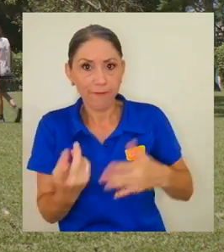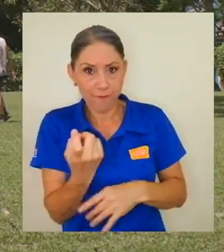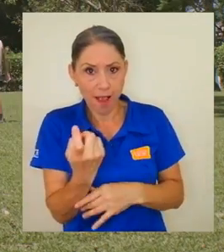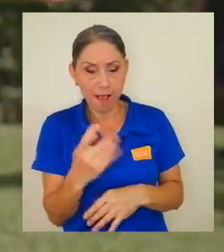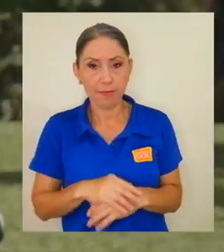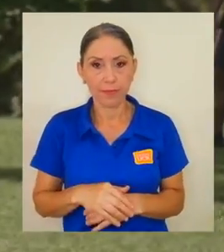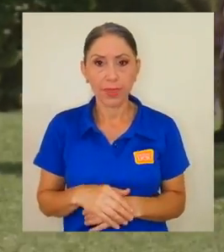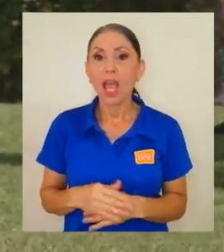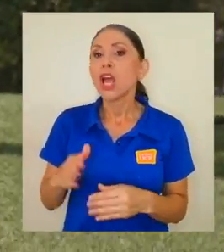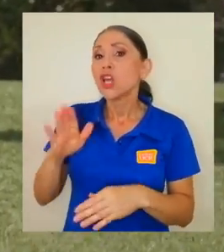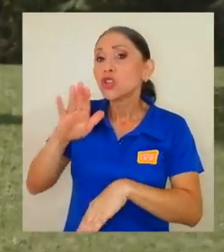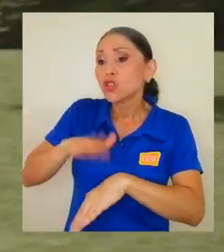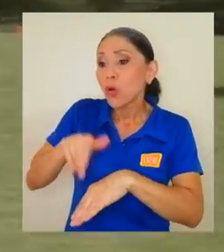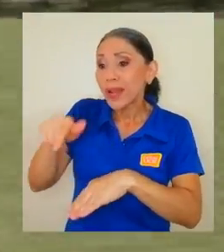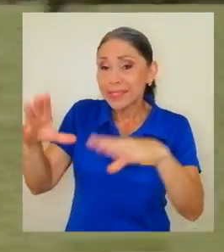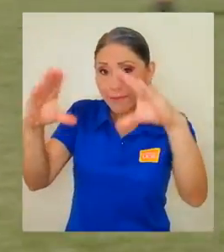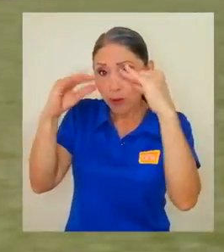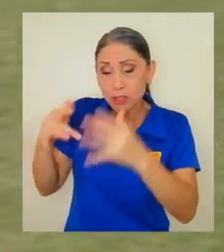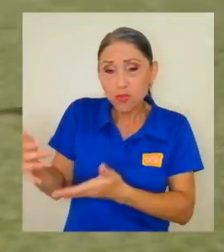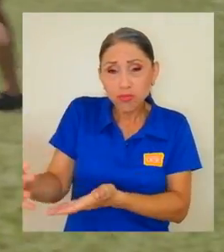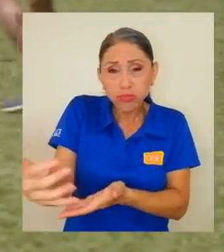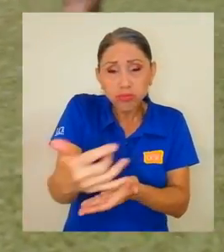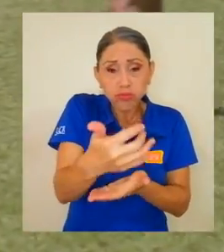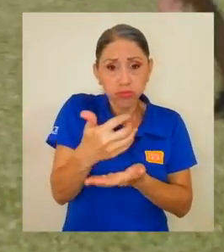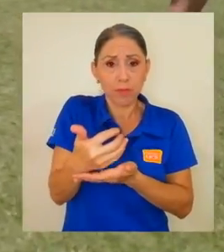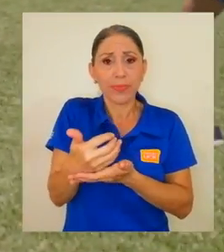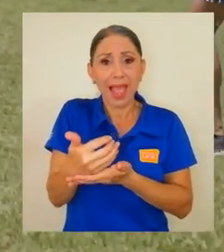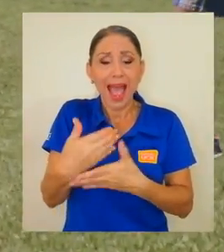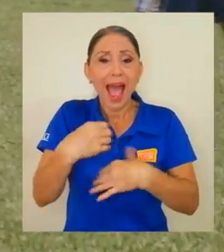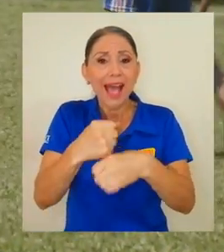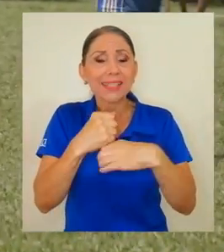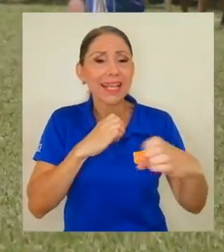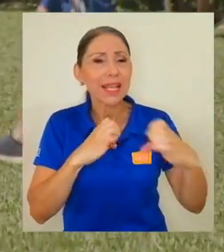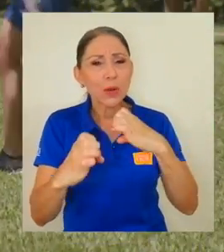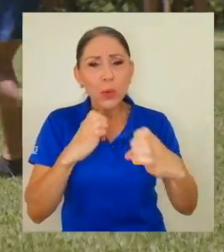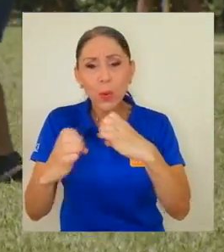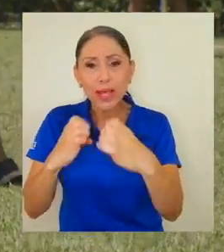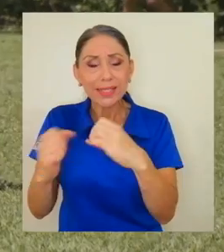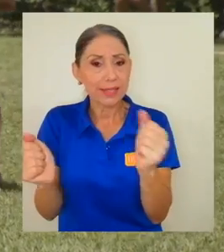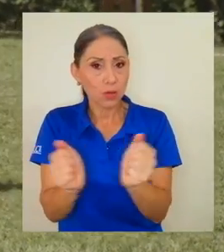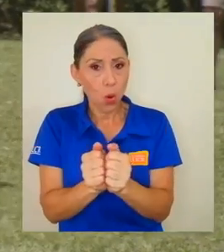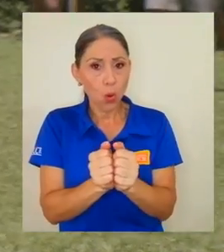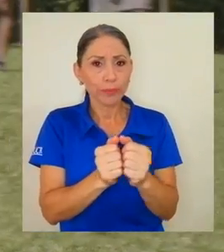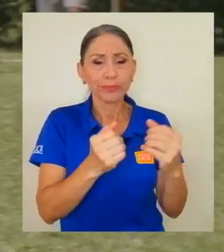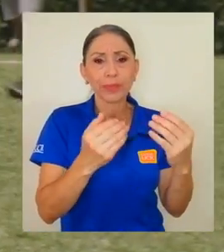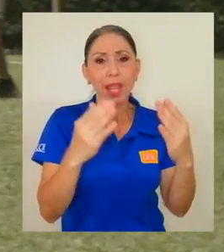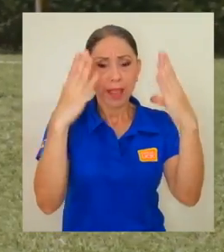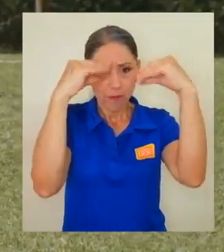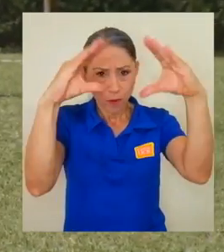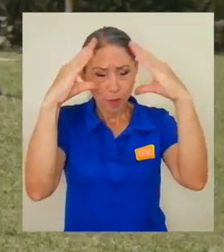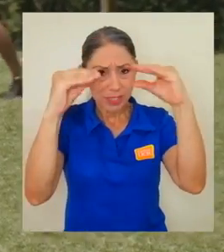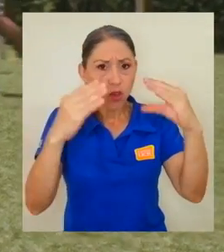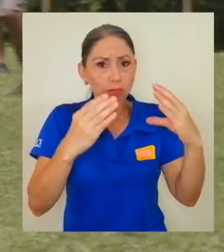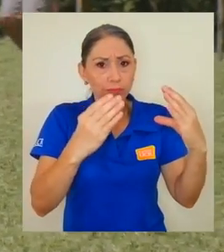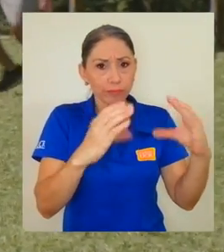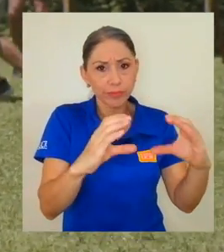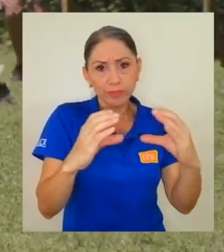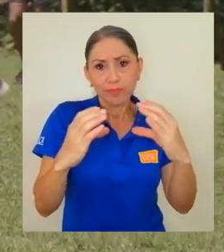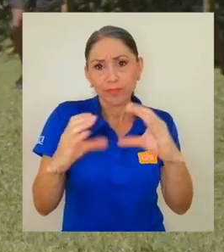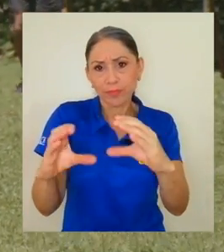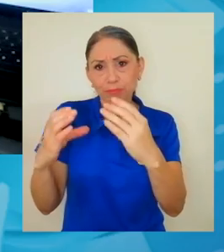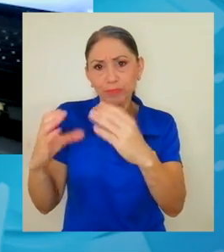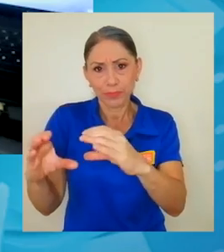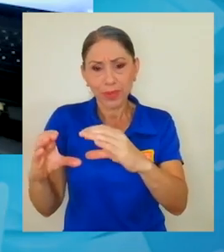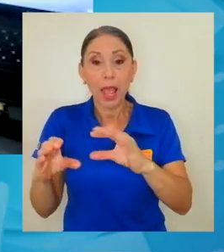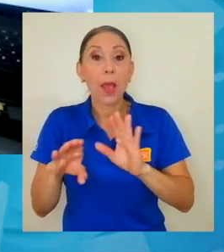la necesidad de hacer encuestas que tengan un desglose de la información a nivel